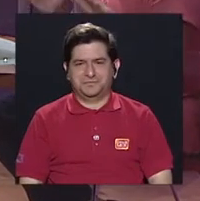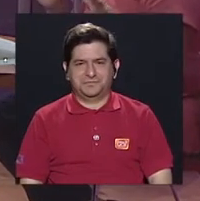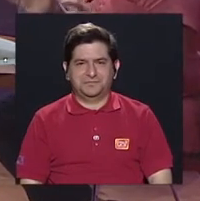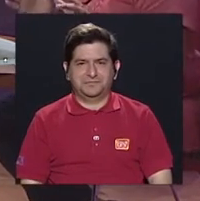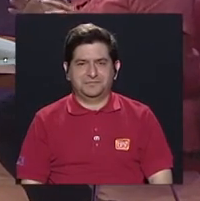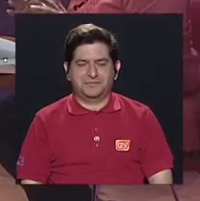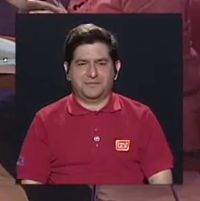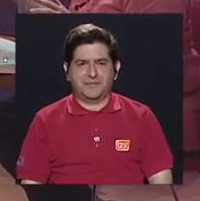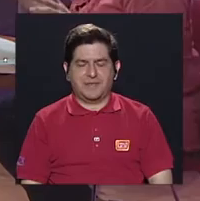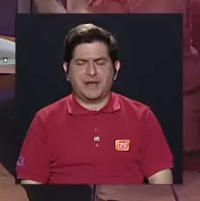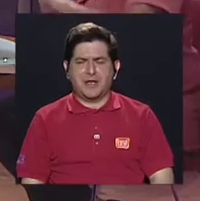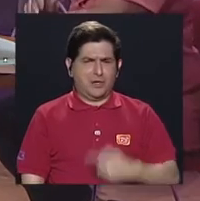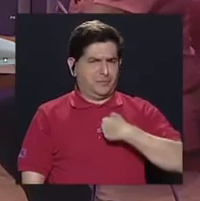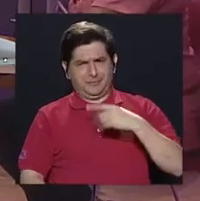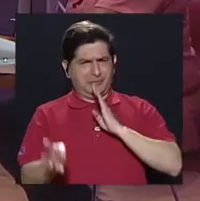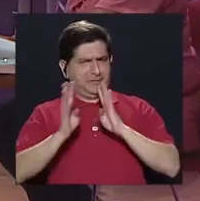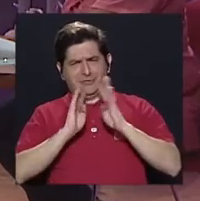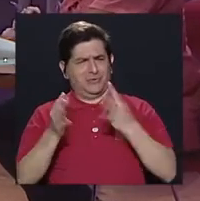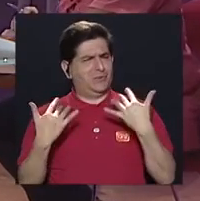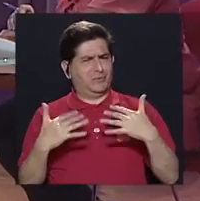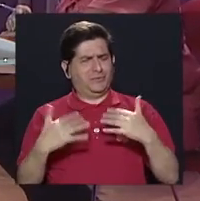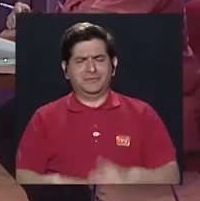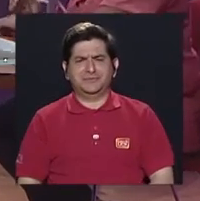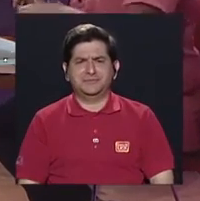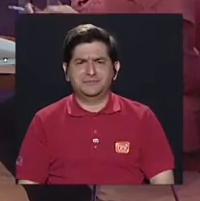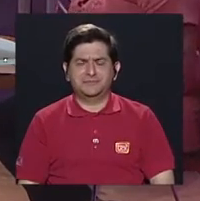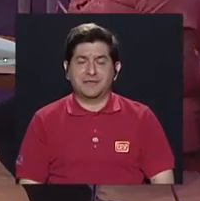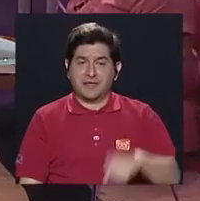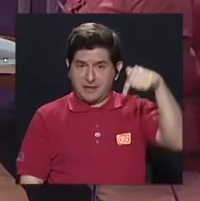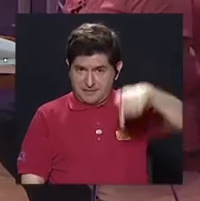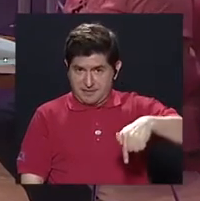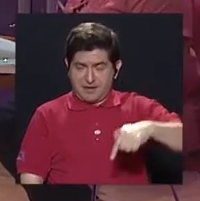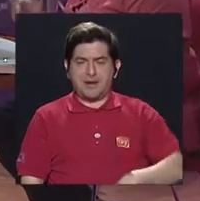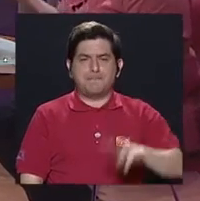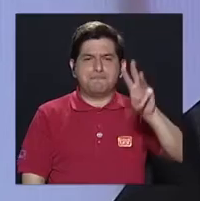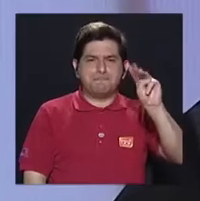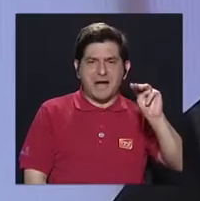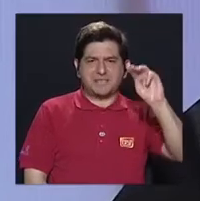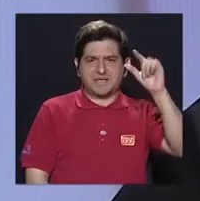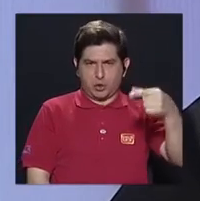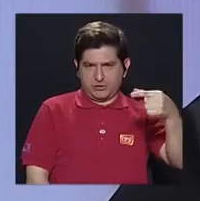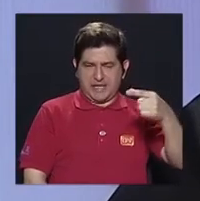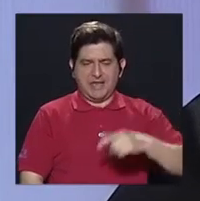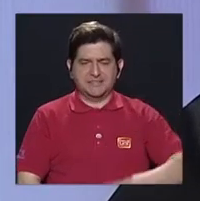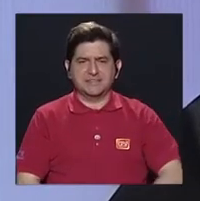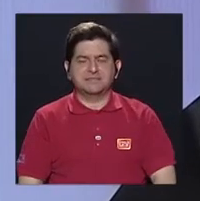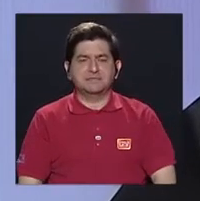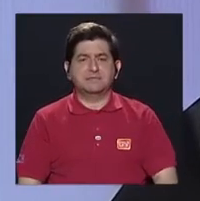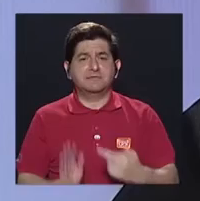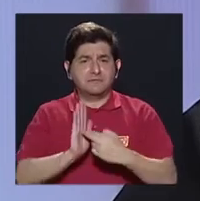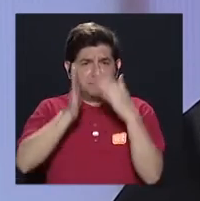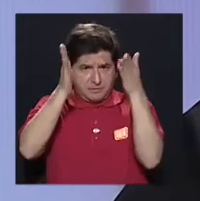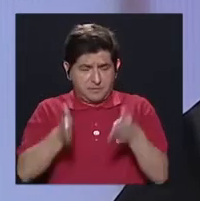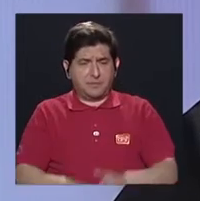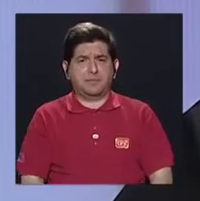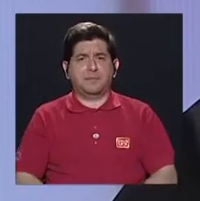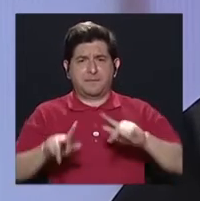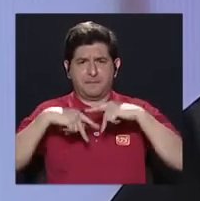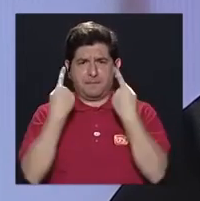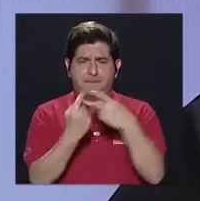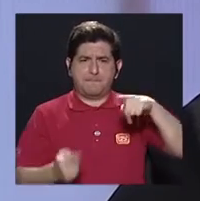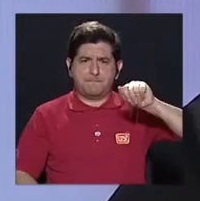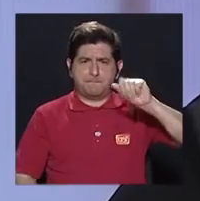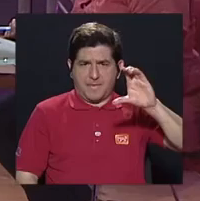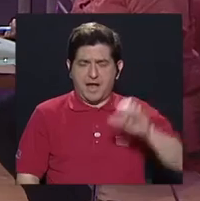so, for not to much, we have a Marcia González, representant of the Partido Acción